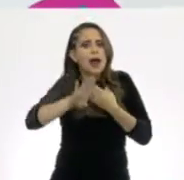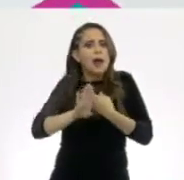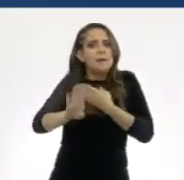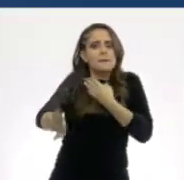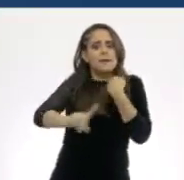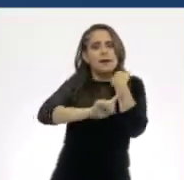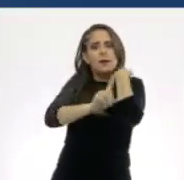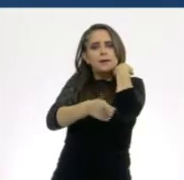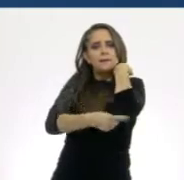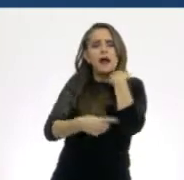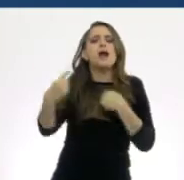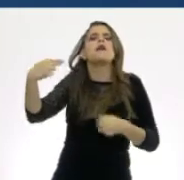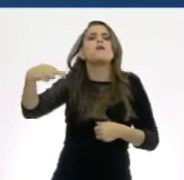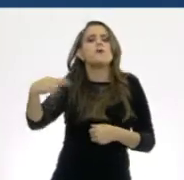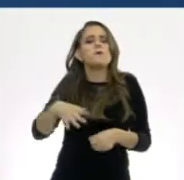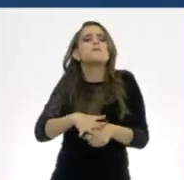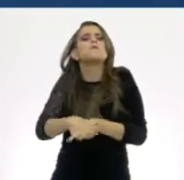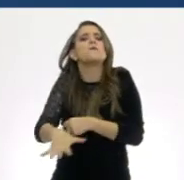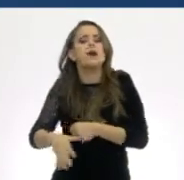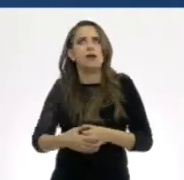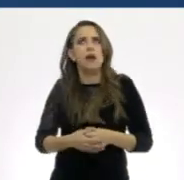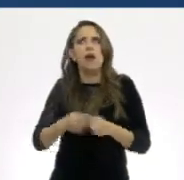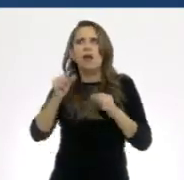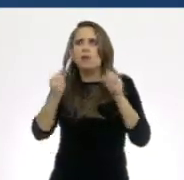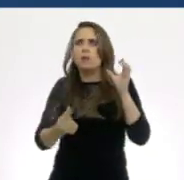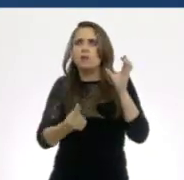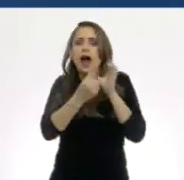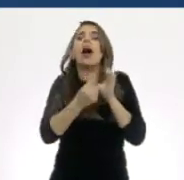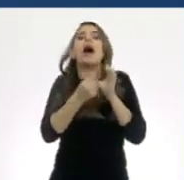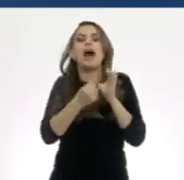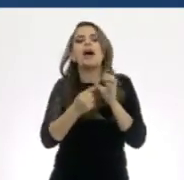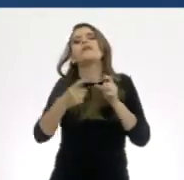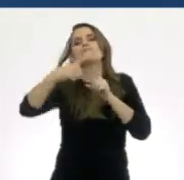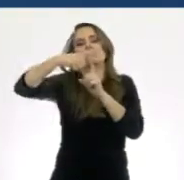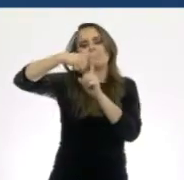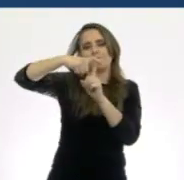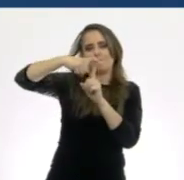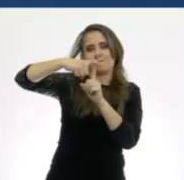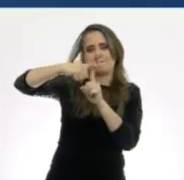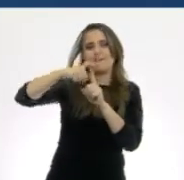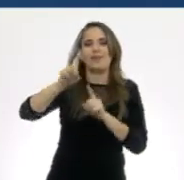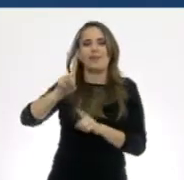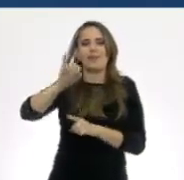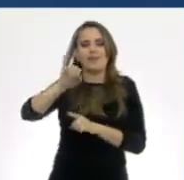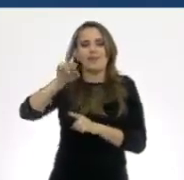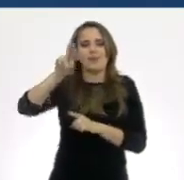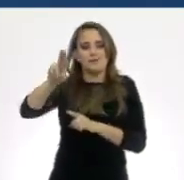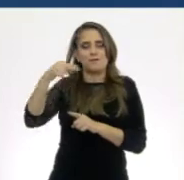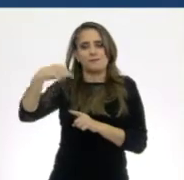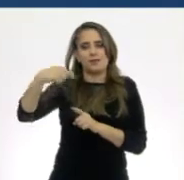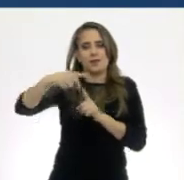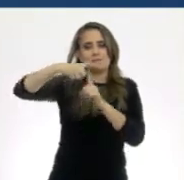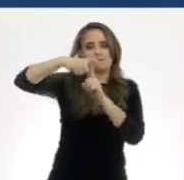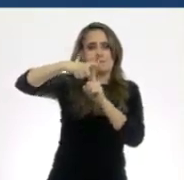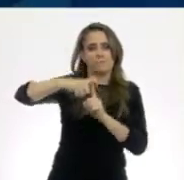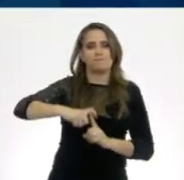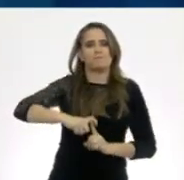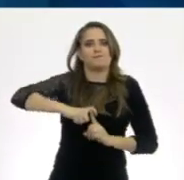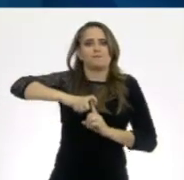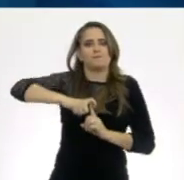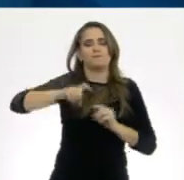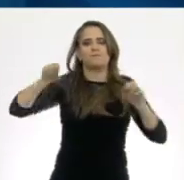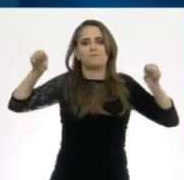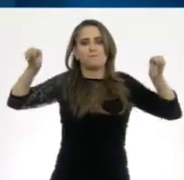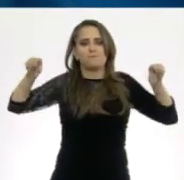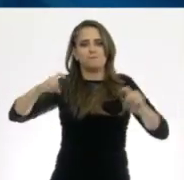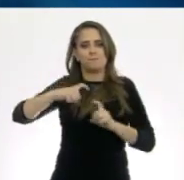Sí, maestra, sí me lo sé. Un tubo es el DIU, el dispositivo intrauterino. Sabía que